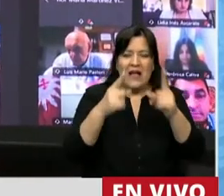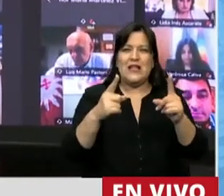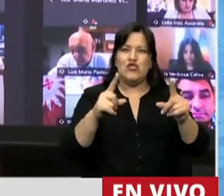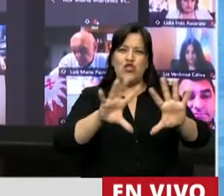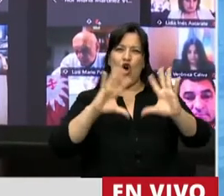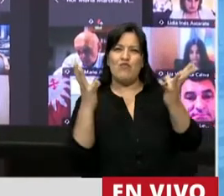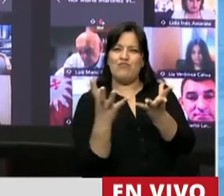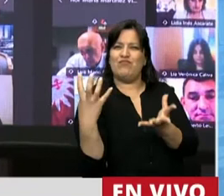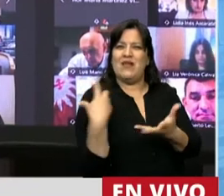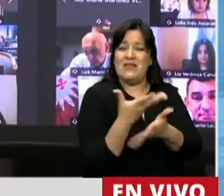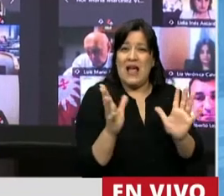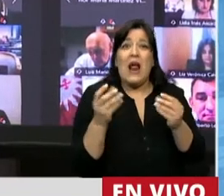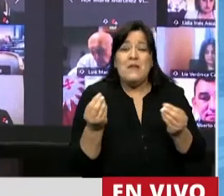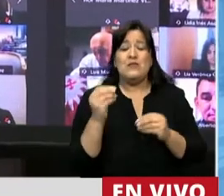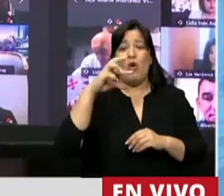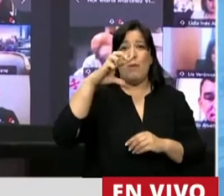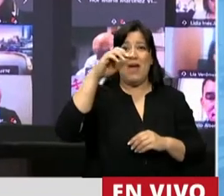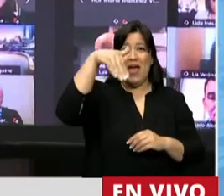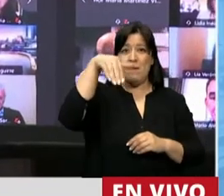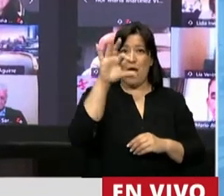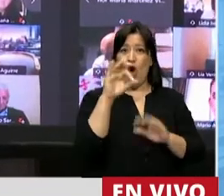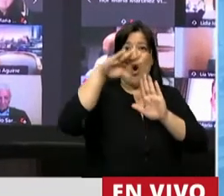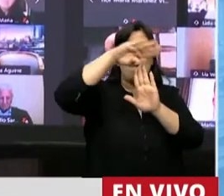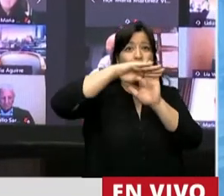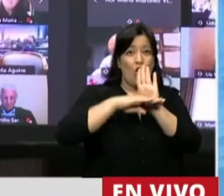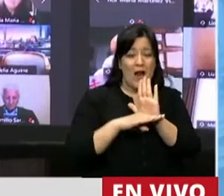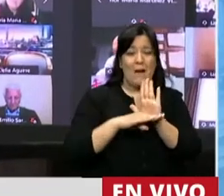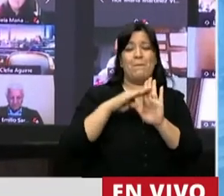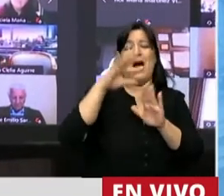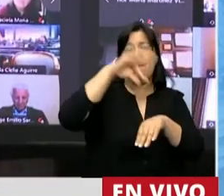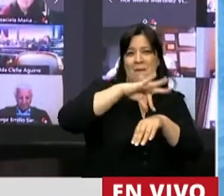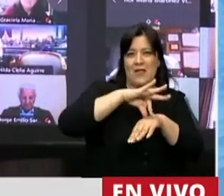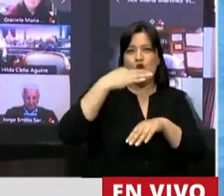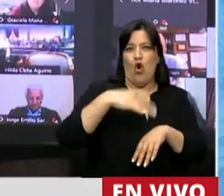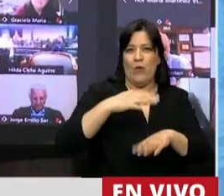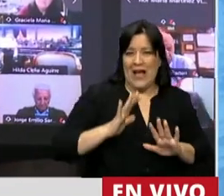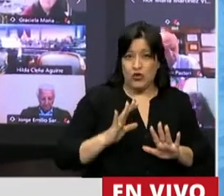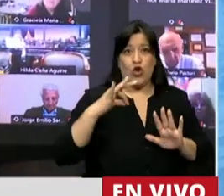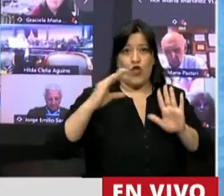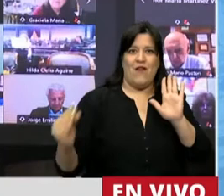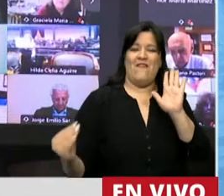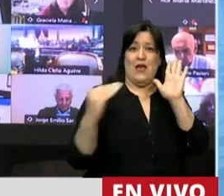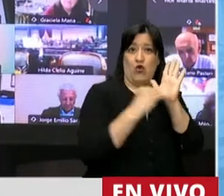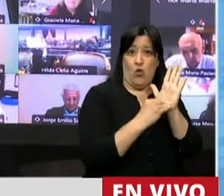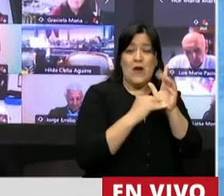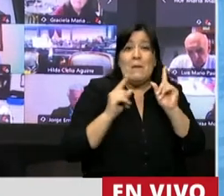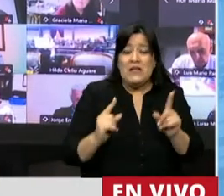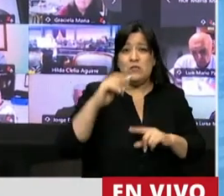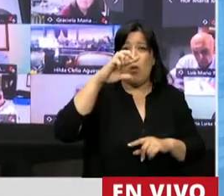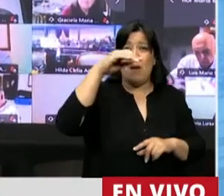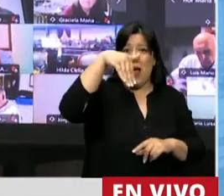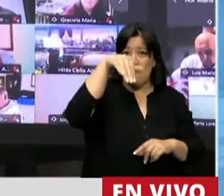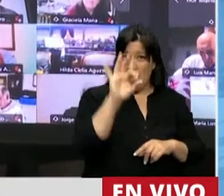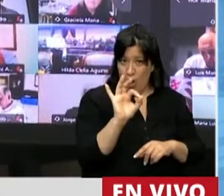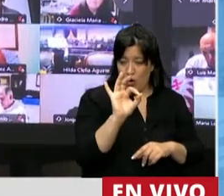en el programa médico obligatorio, en el PMO. Con esta ley, el programa médico obligatorio,